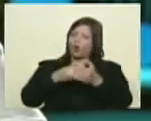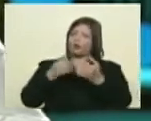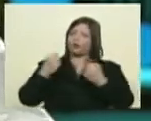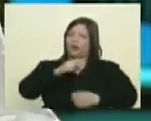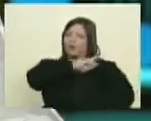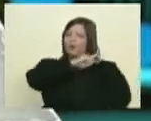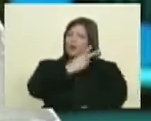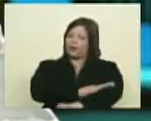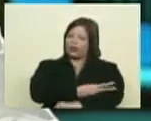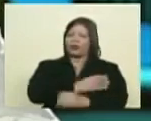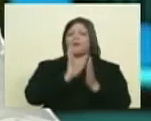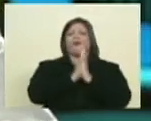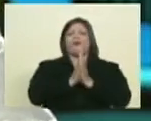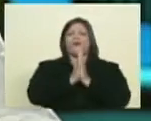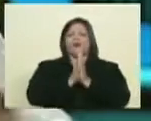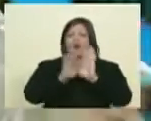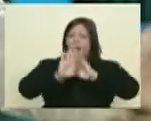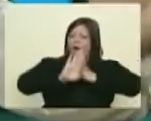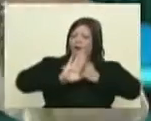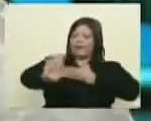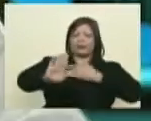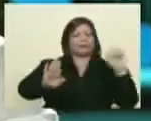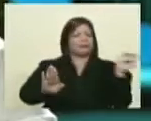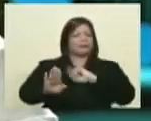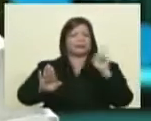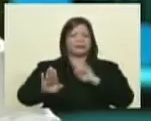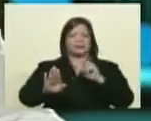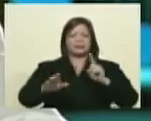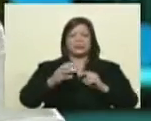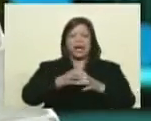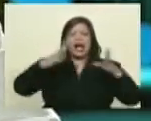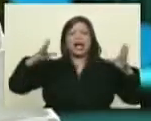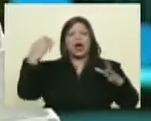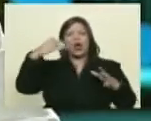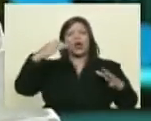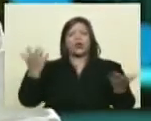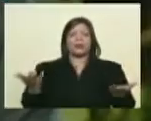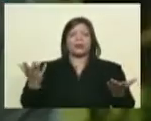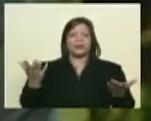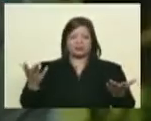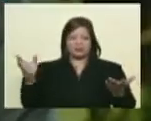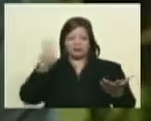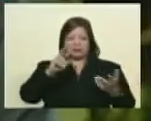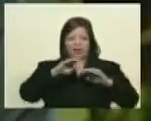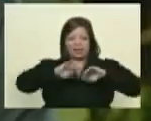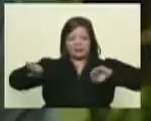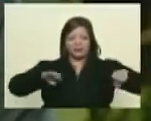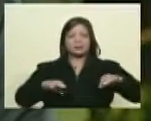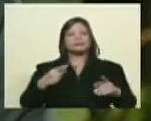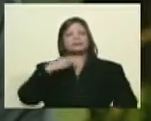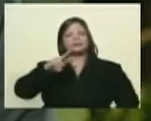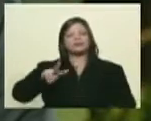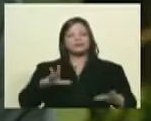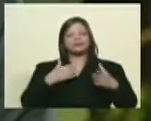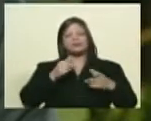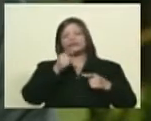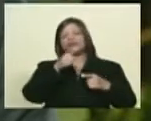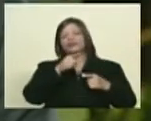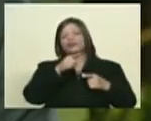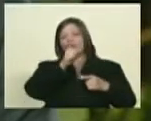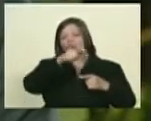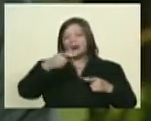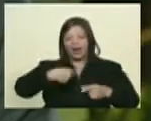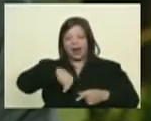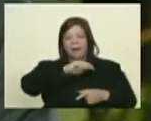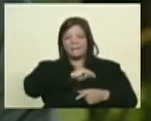el poder y no crearon una nueva frontera ¿para qué? mira lo que pasó con la gran Colombia qué locura mira, ¿y qué reacción conoces tú ha habido en